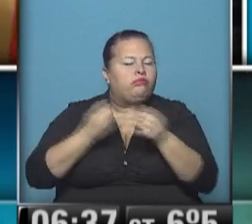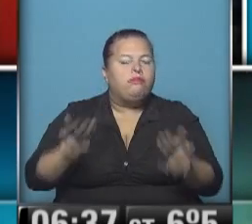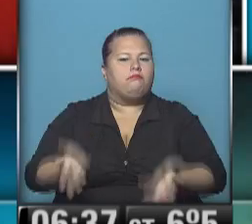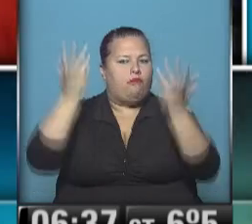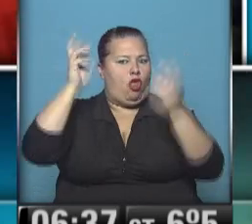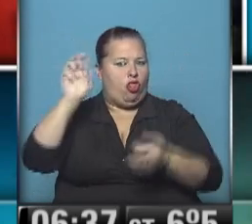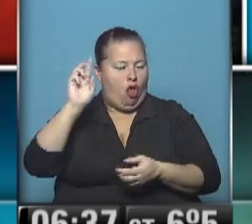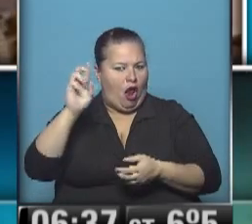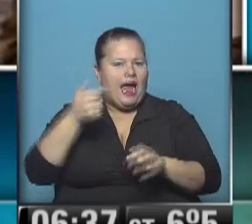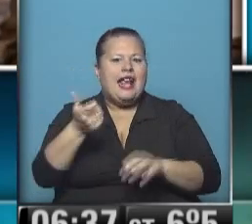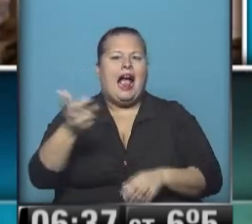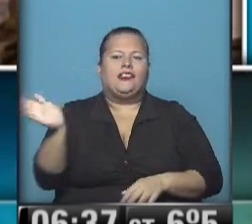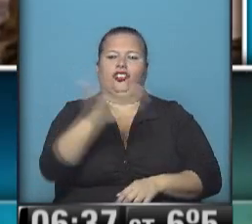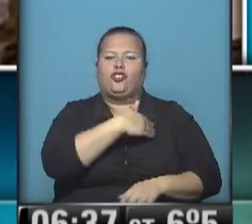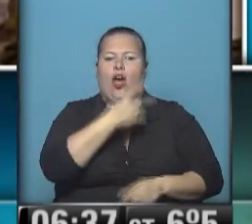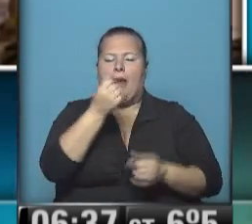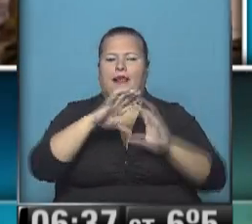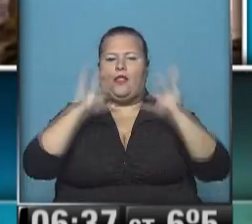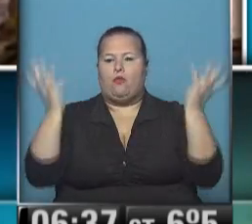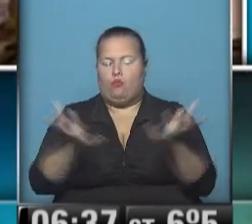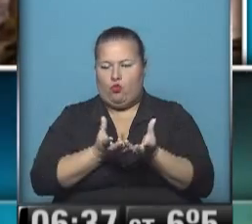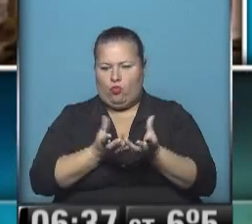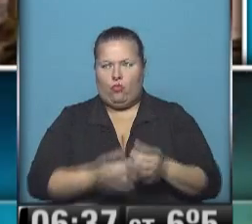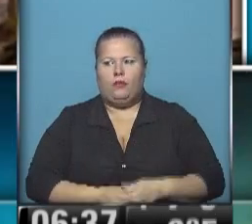del dólar frente a casi todas las monedas del mundo.